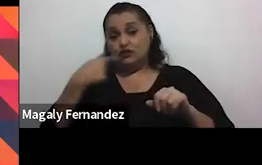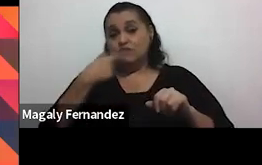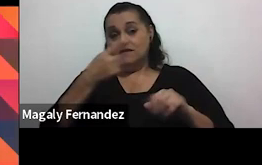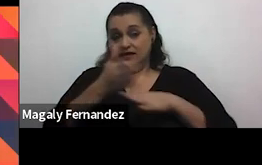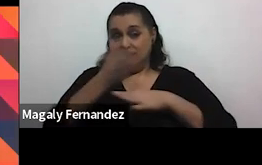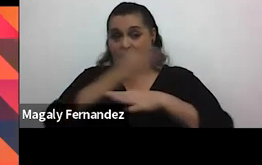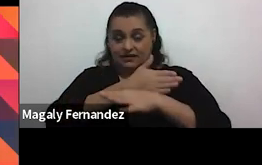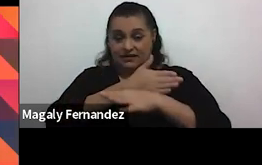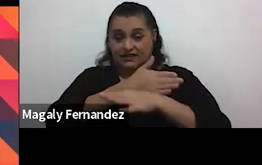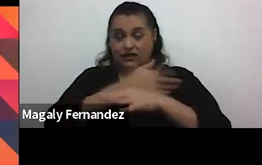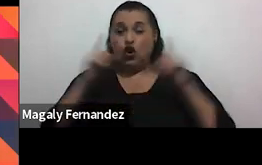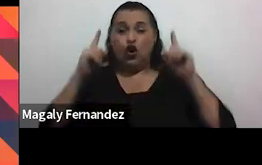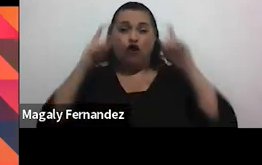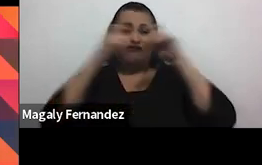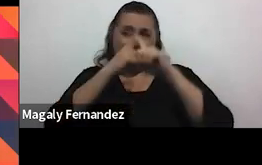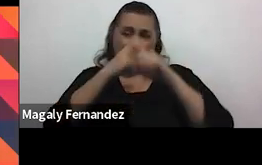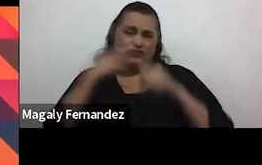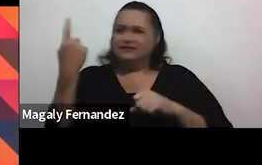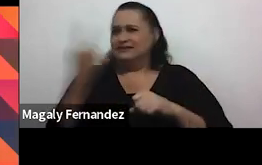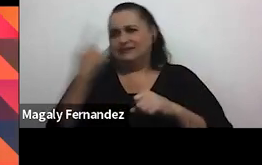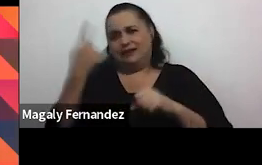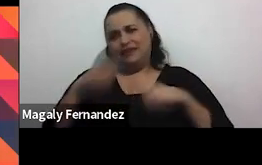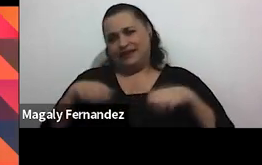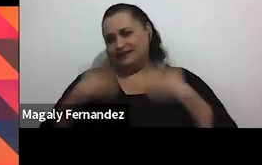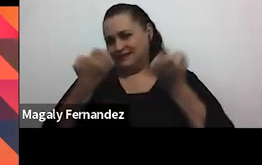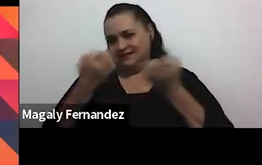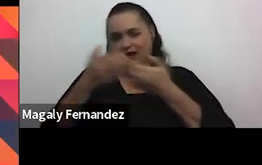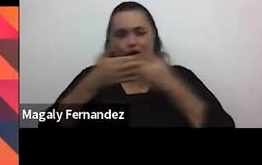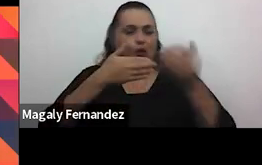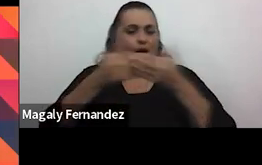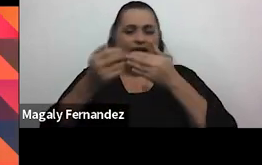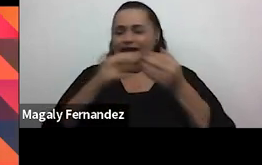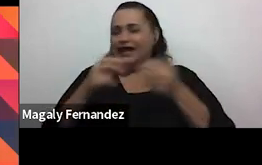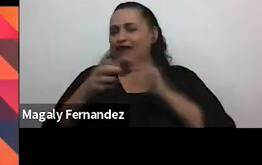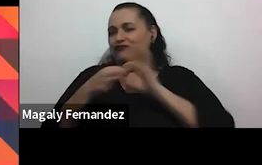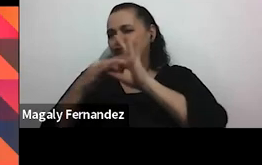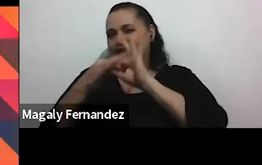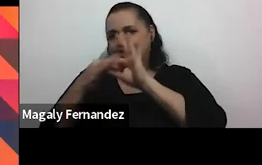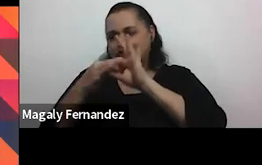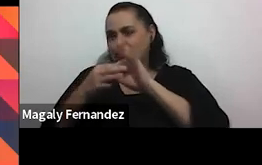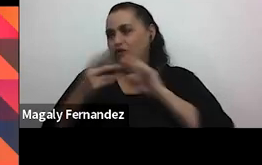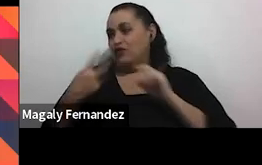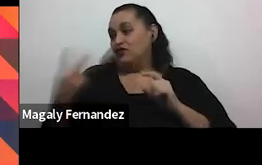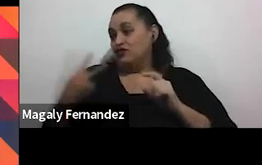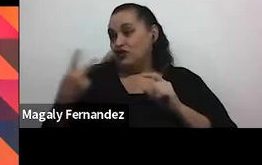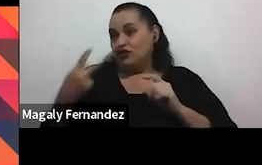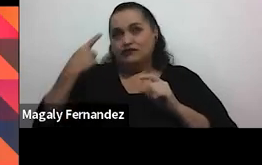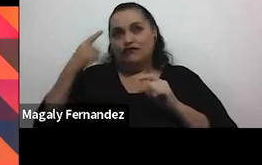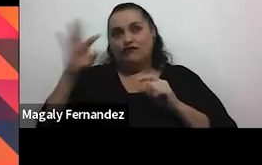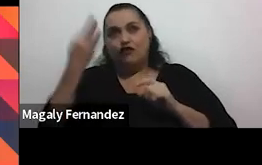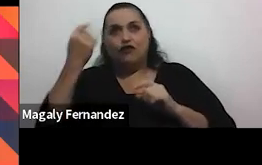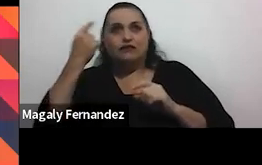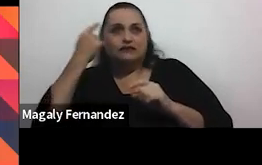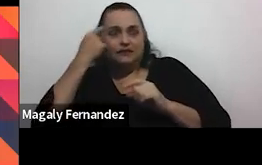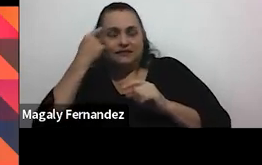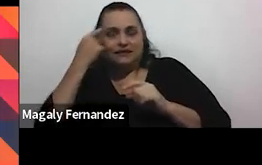que los conflictos siempre van a existir en cualquier tipo de vínculo porque siempre van a haber desencuentros siempre van a haber diferencia de